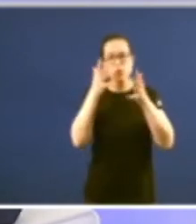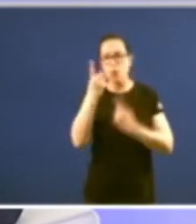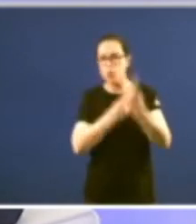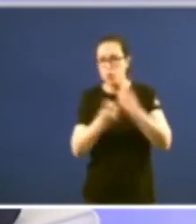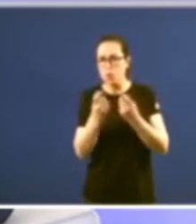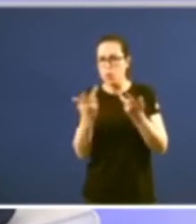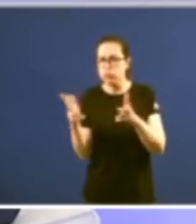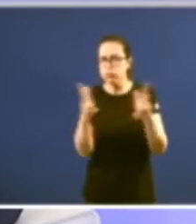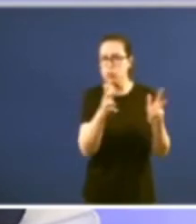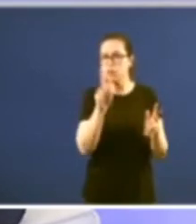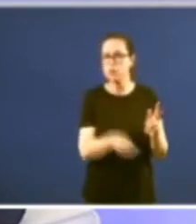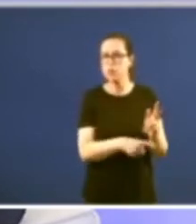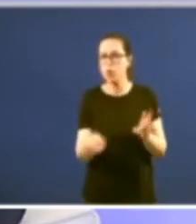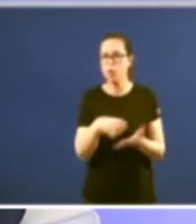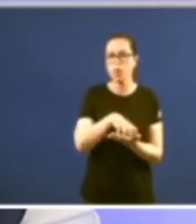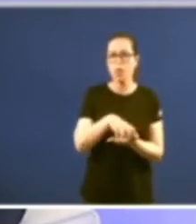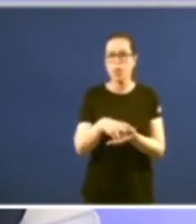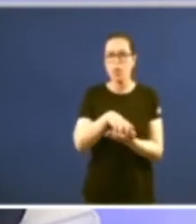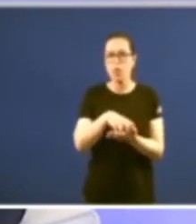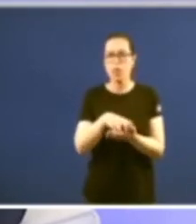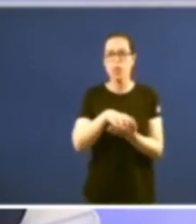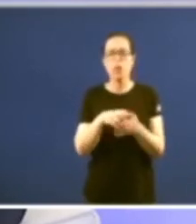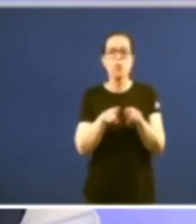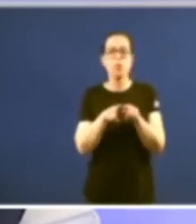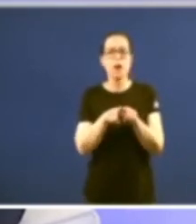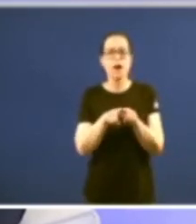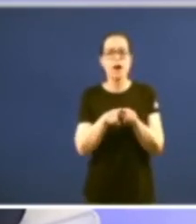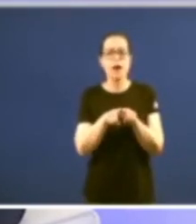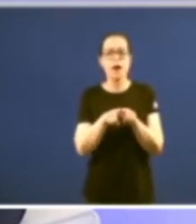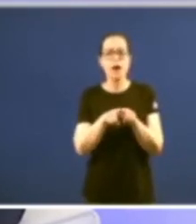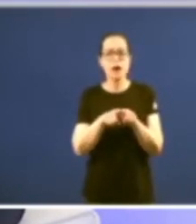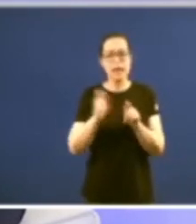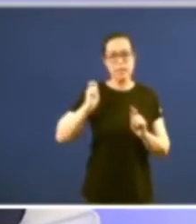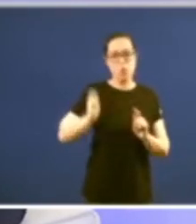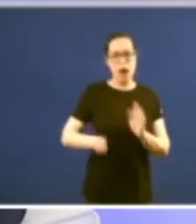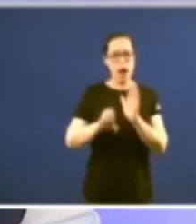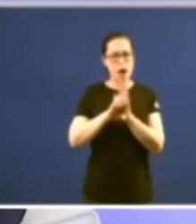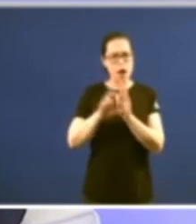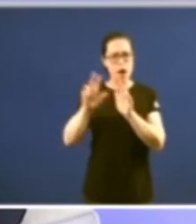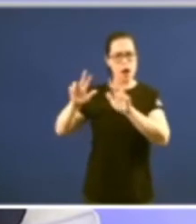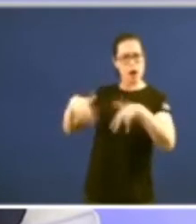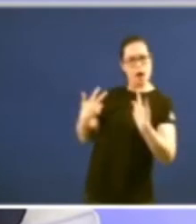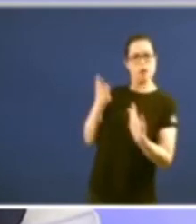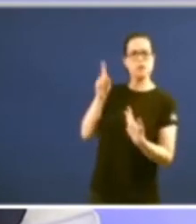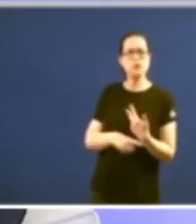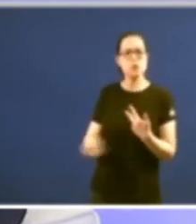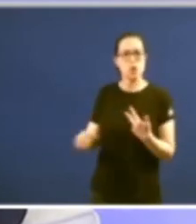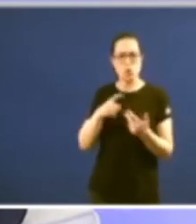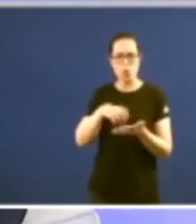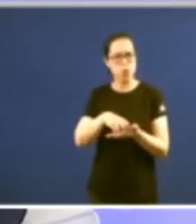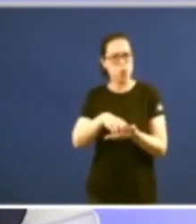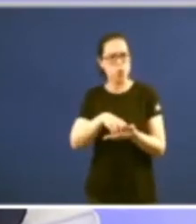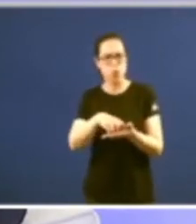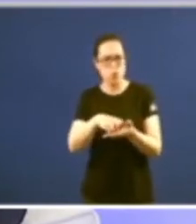non os outros consellos porque non había todavía le xisla esto su experiencia o Tribunal Constitucional que permitiu crear consellos consultivos en outras comunidades